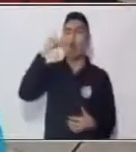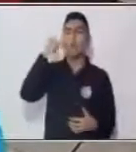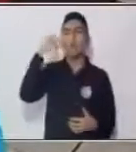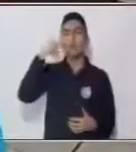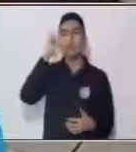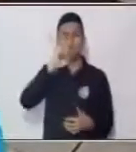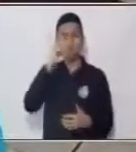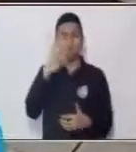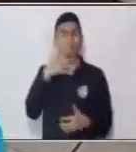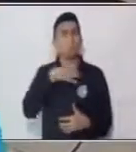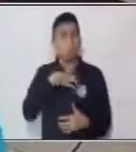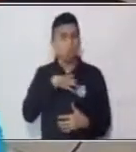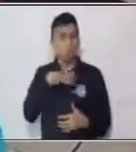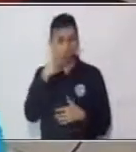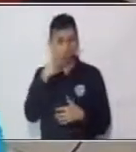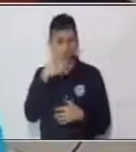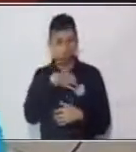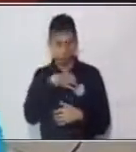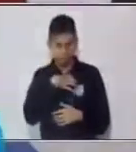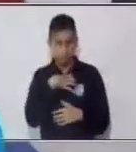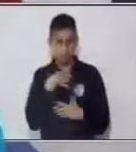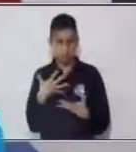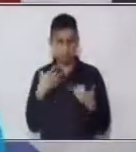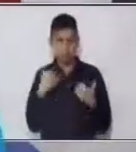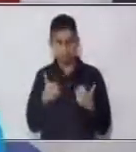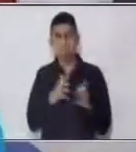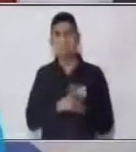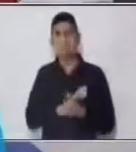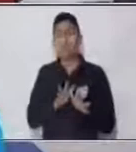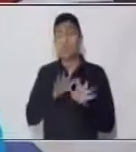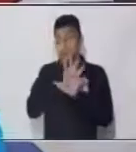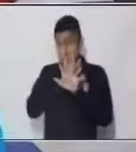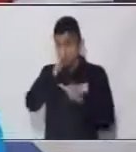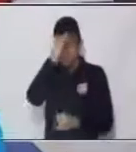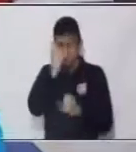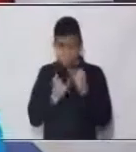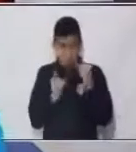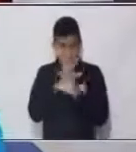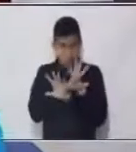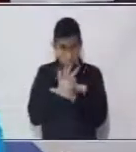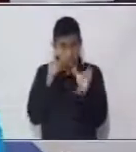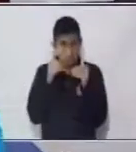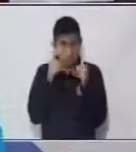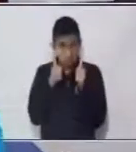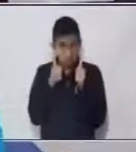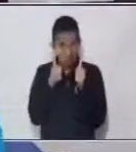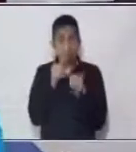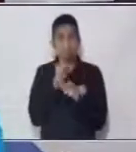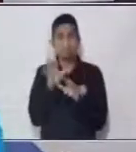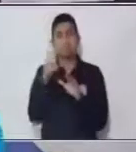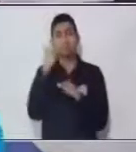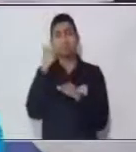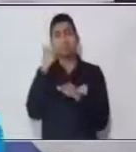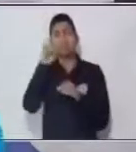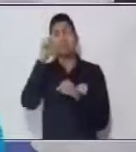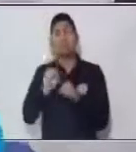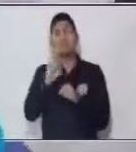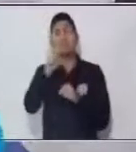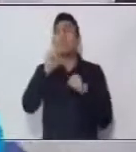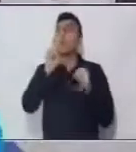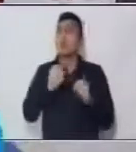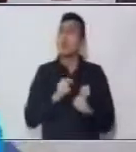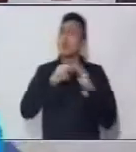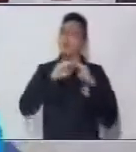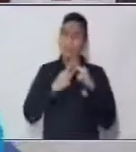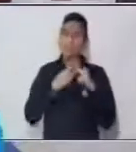operaciones fundamentales. Muy bien, ya que hemos trabajado el dominó, vamos a empezar con